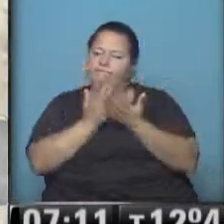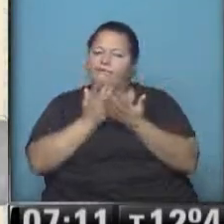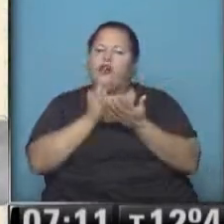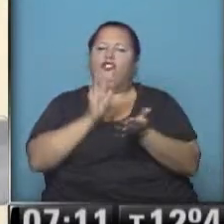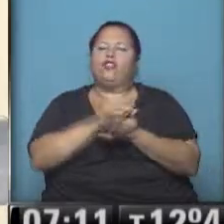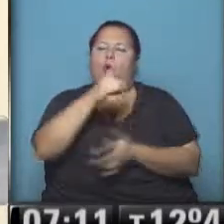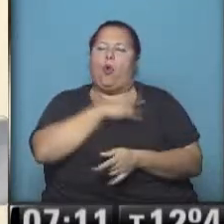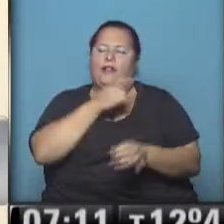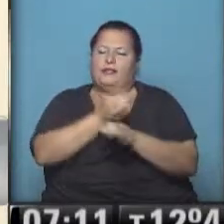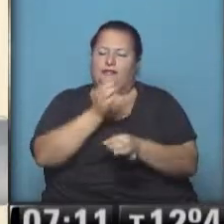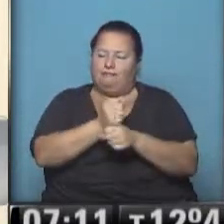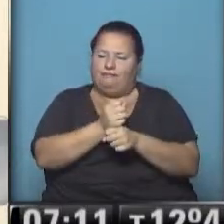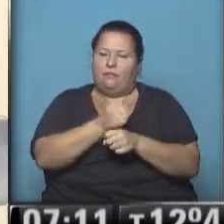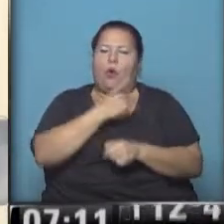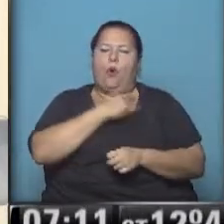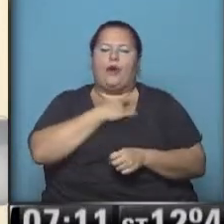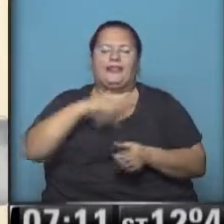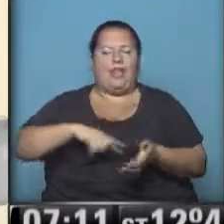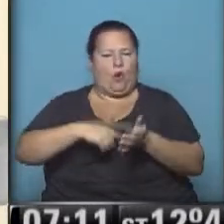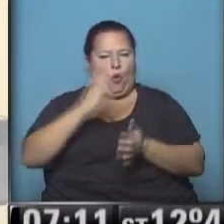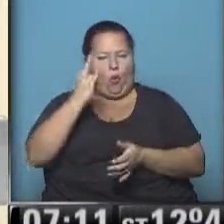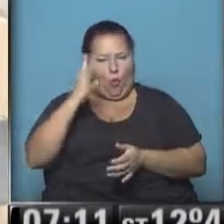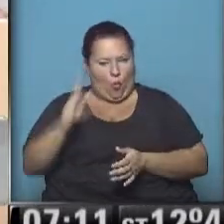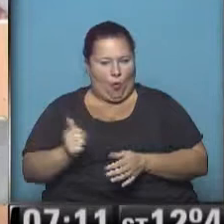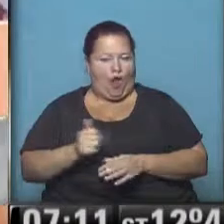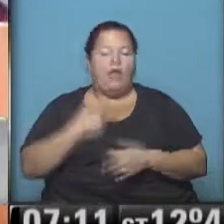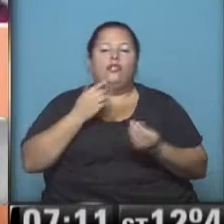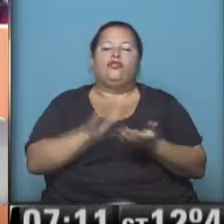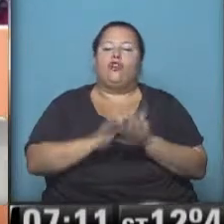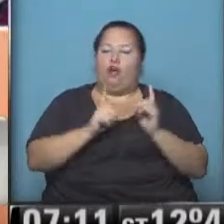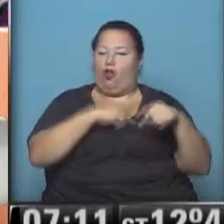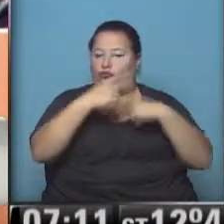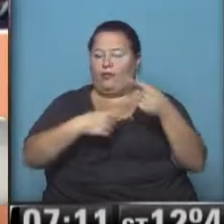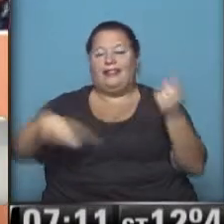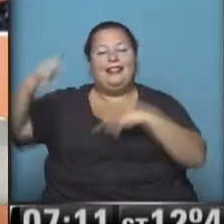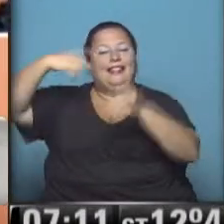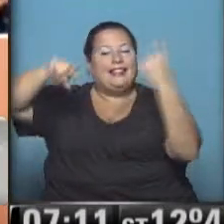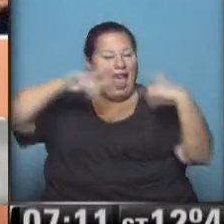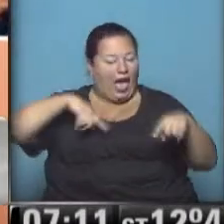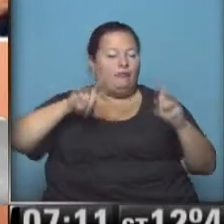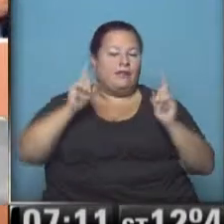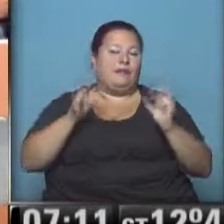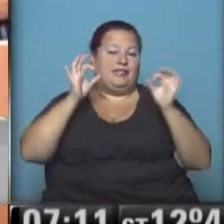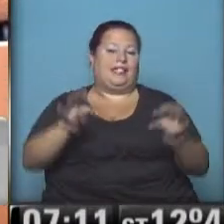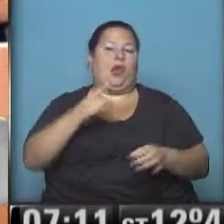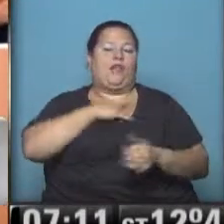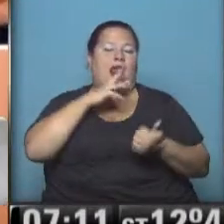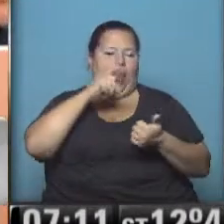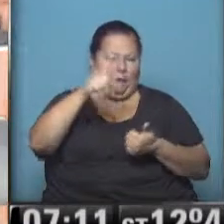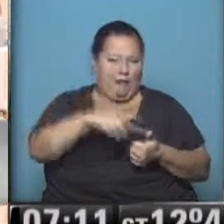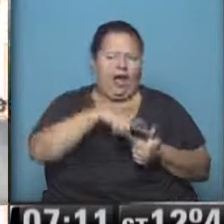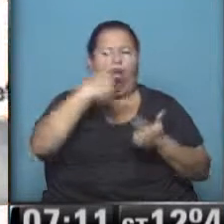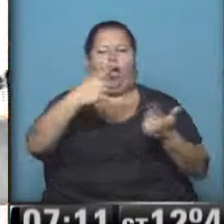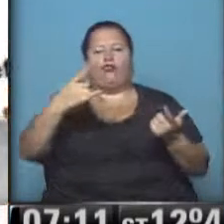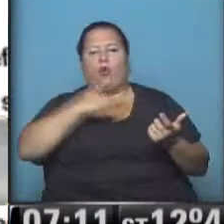académica en la Universidad de Buenos Aires, siguiendo con lo que ha sido un trámite que también alcanzó la Universidad de La Plata y